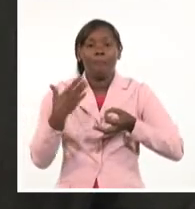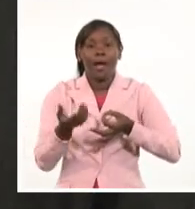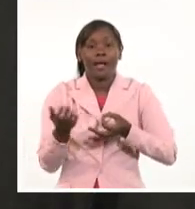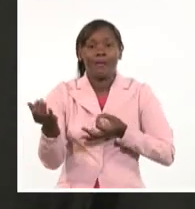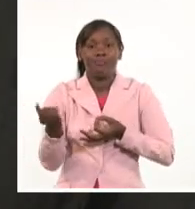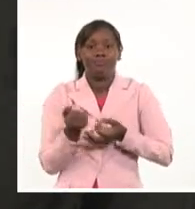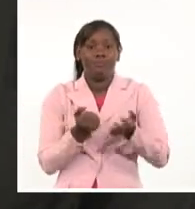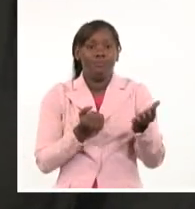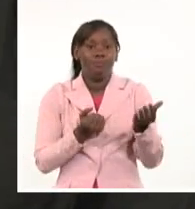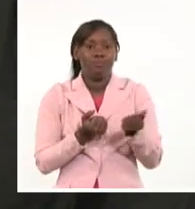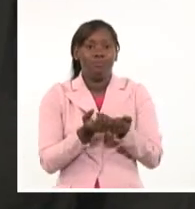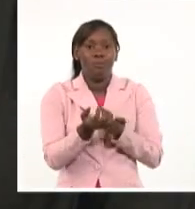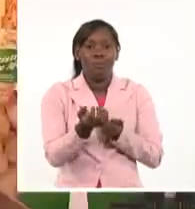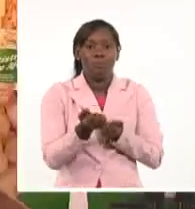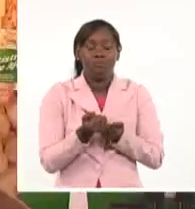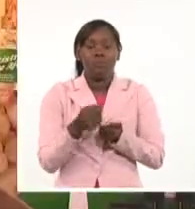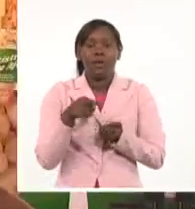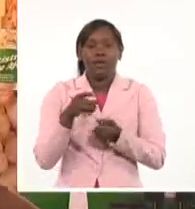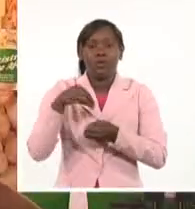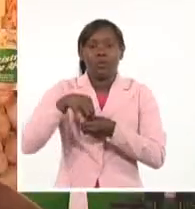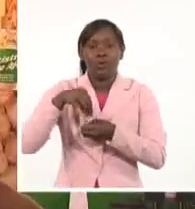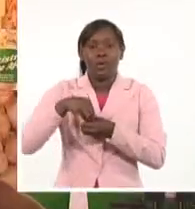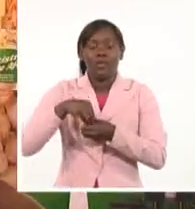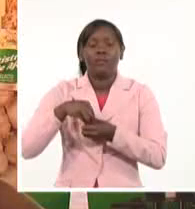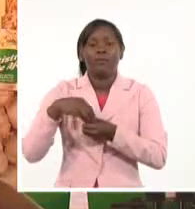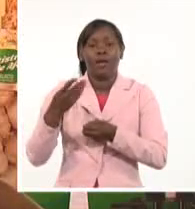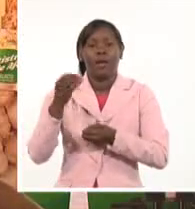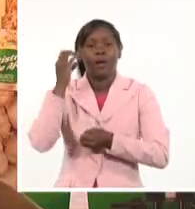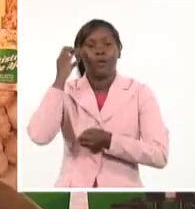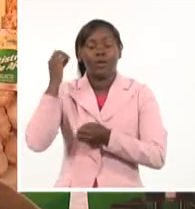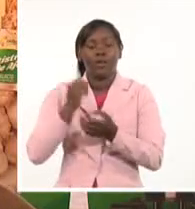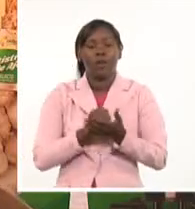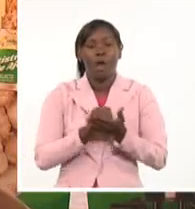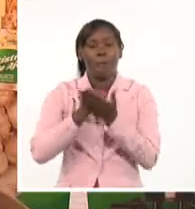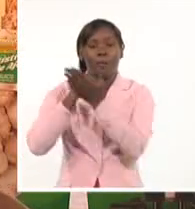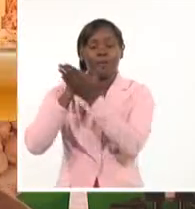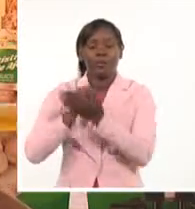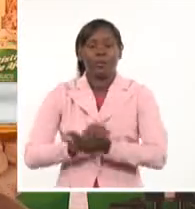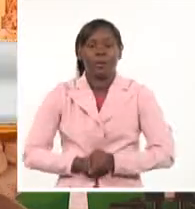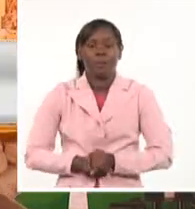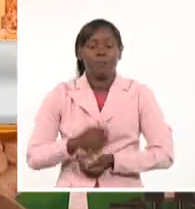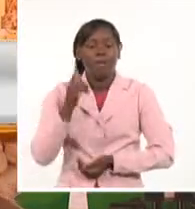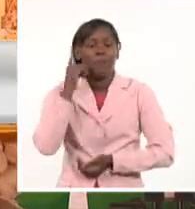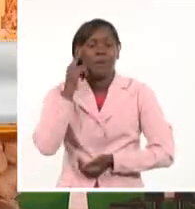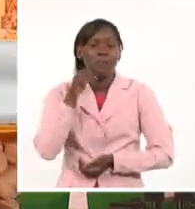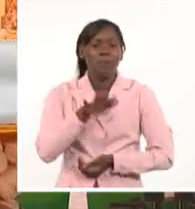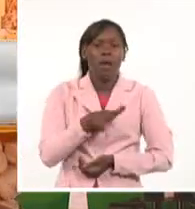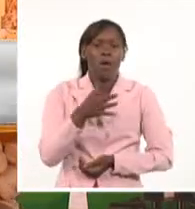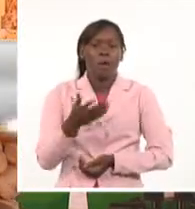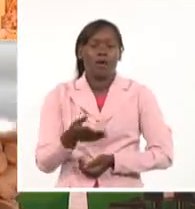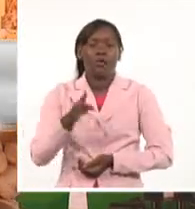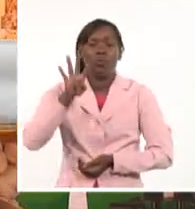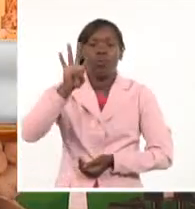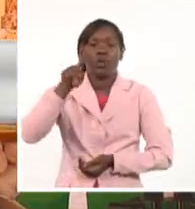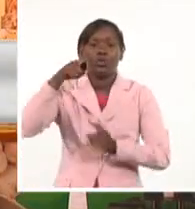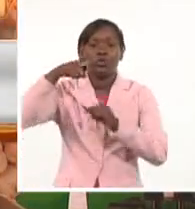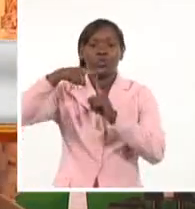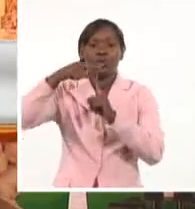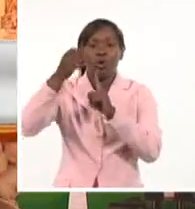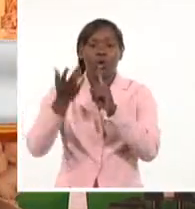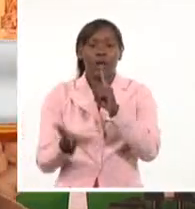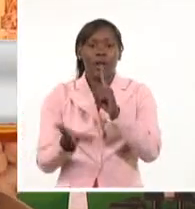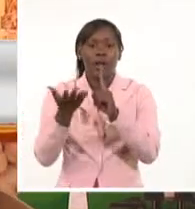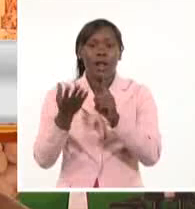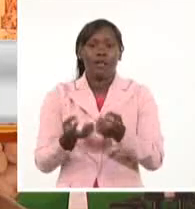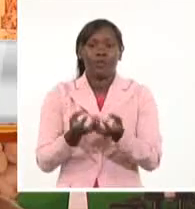función de la unidad de nuestro país. Bueno, se esperan obtener cuatro toneladas diarias de néctar, de fruta,